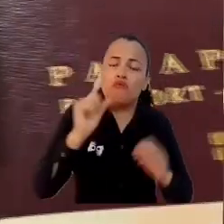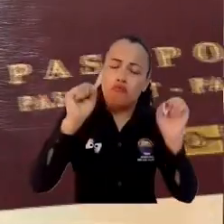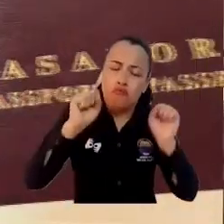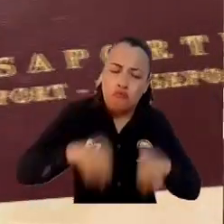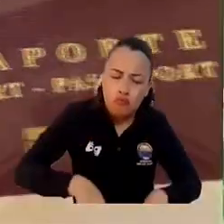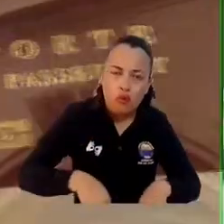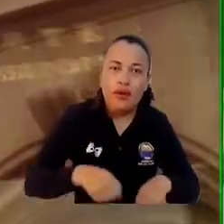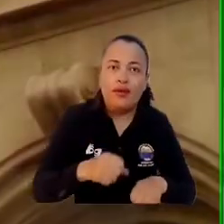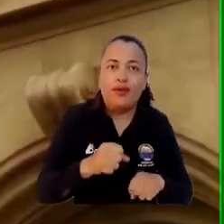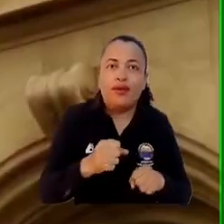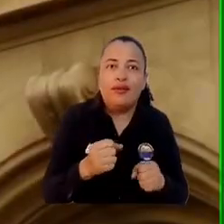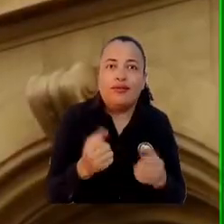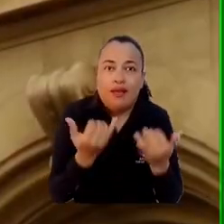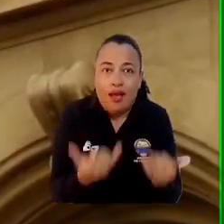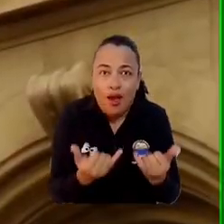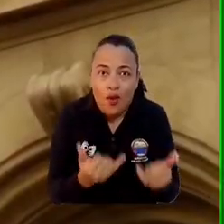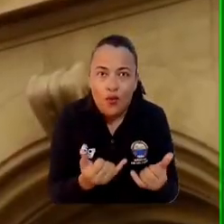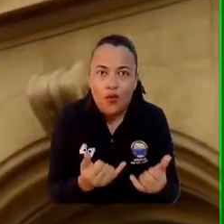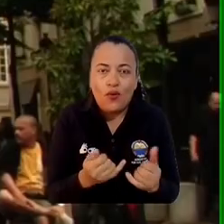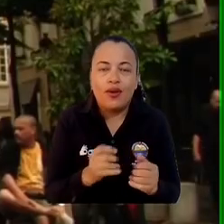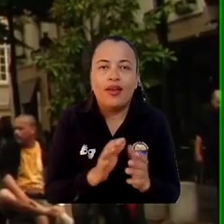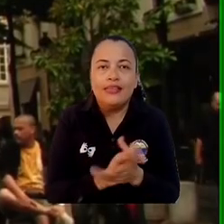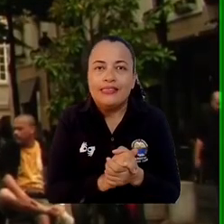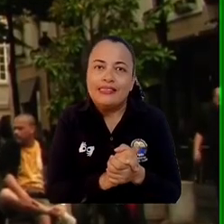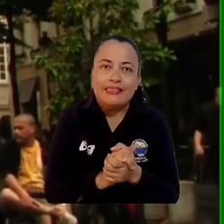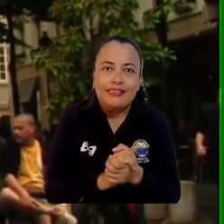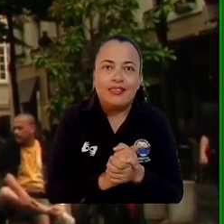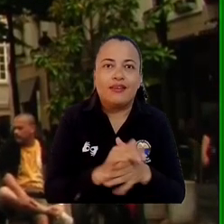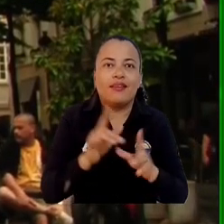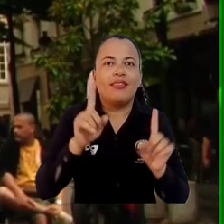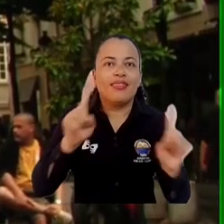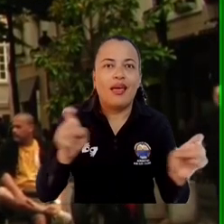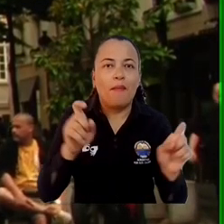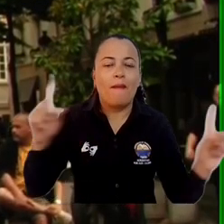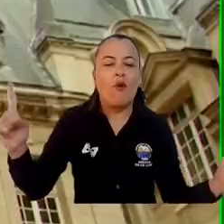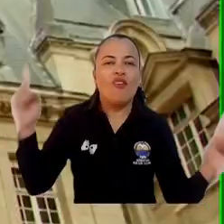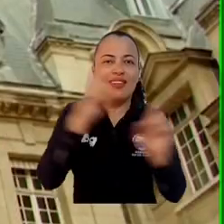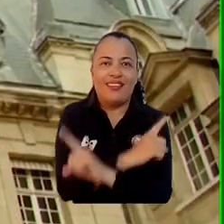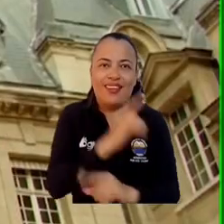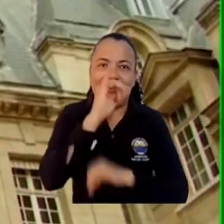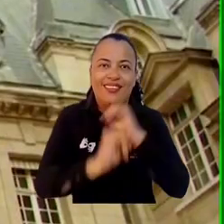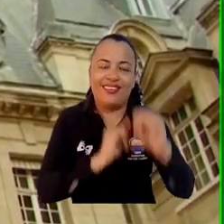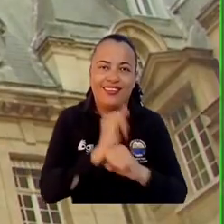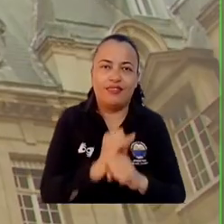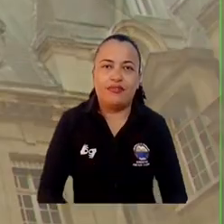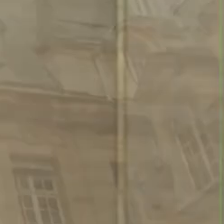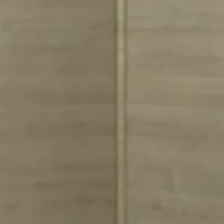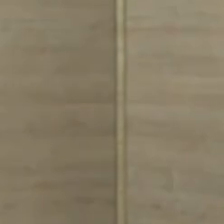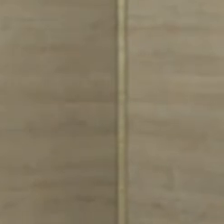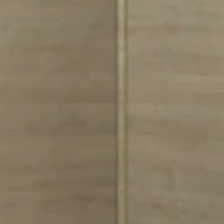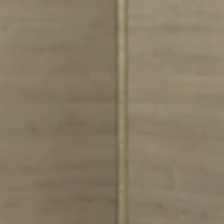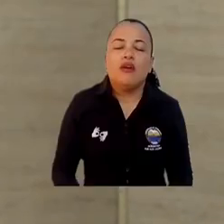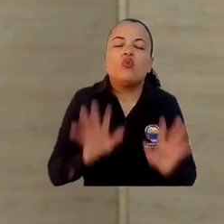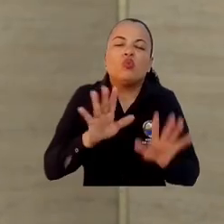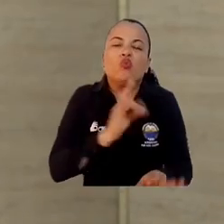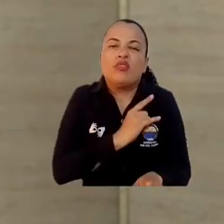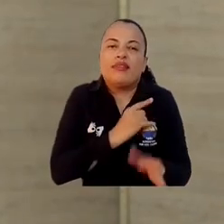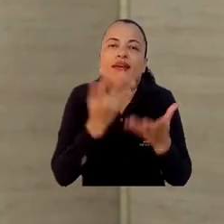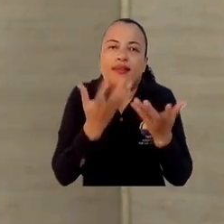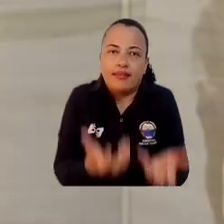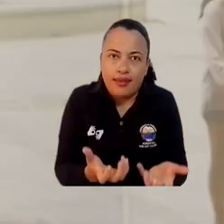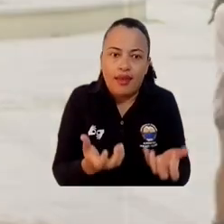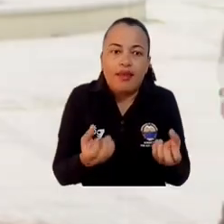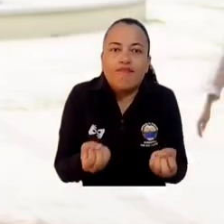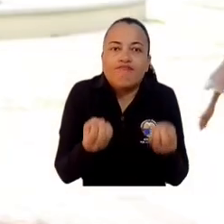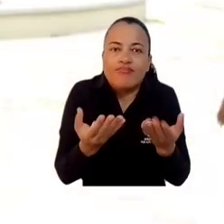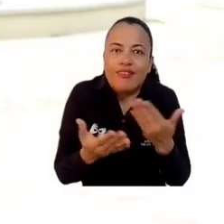de poder tener en esta primera fase un acercamiento con esa movilidad internacionales la universidad lo que